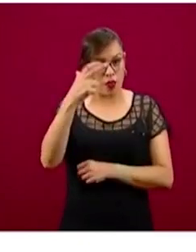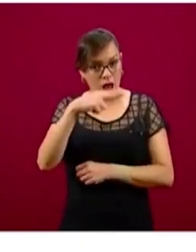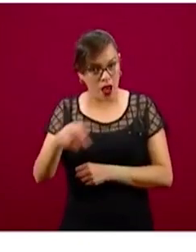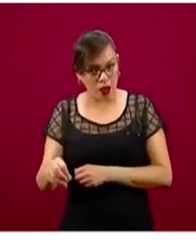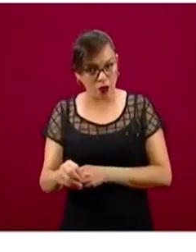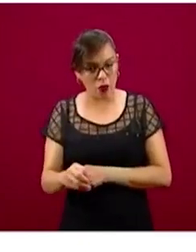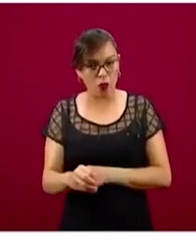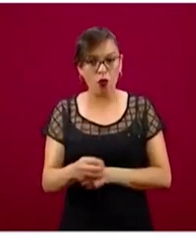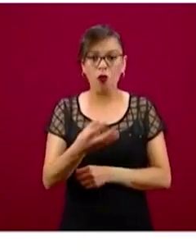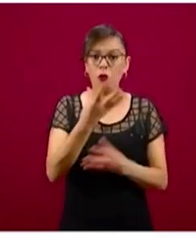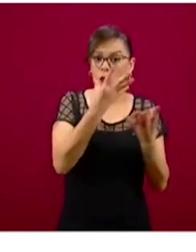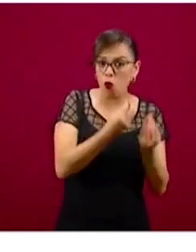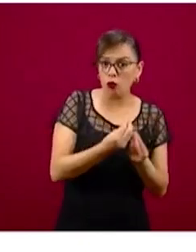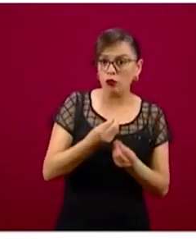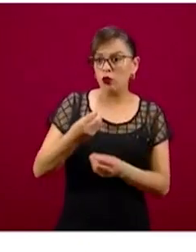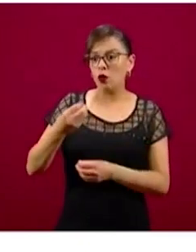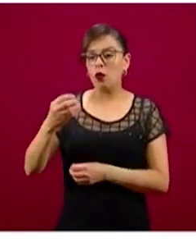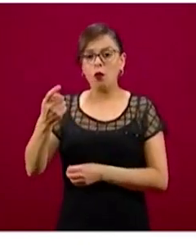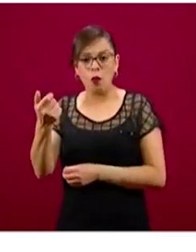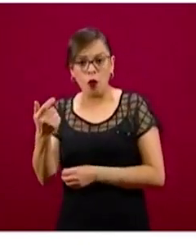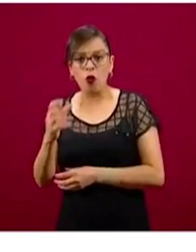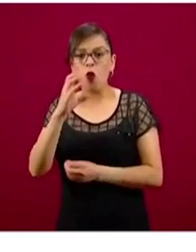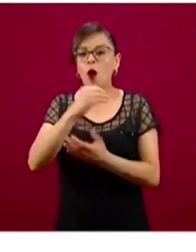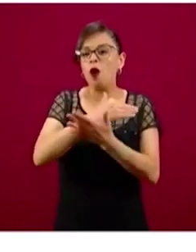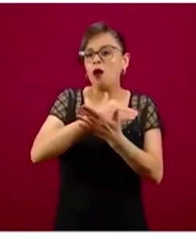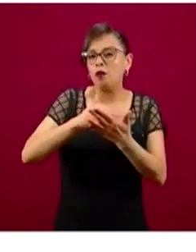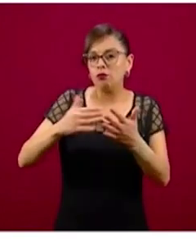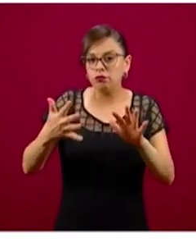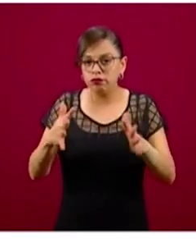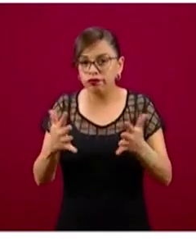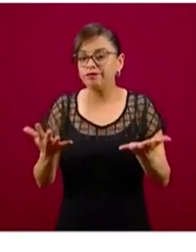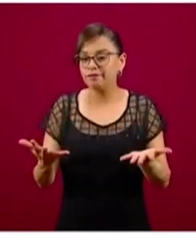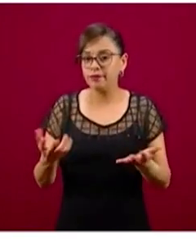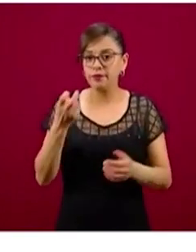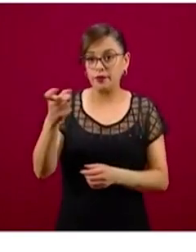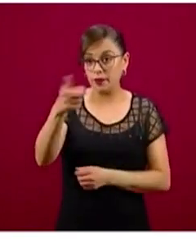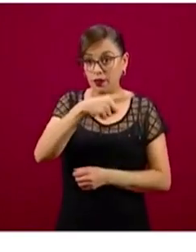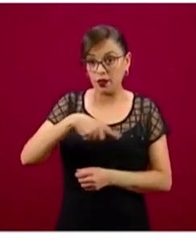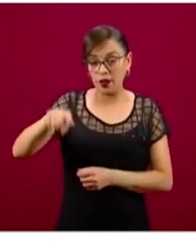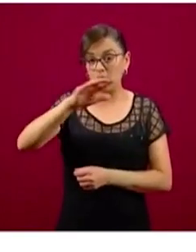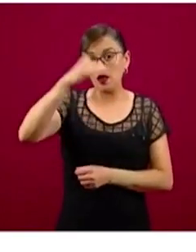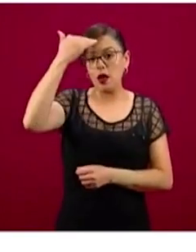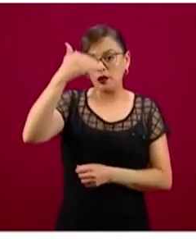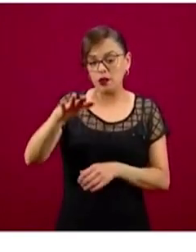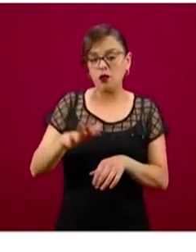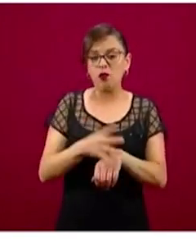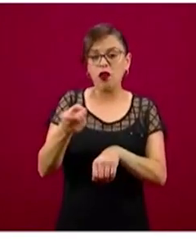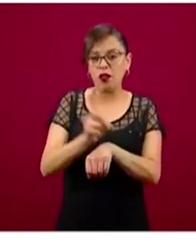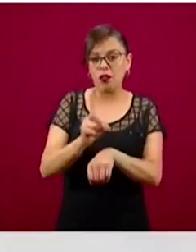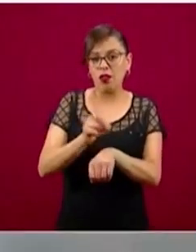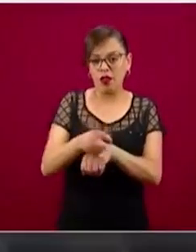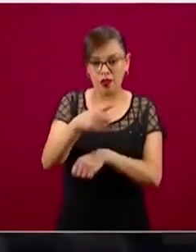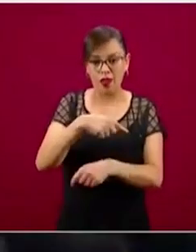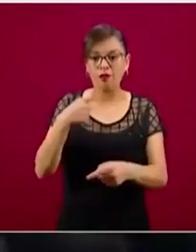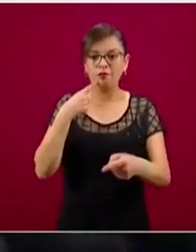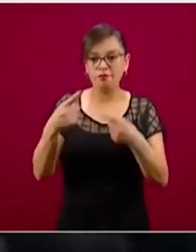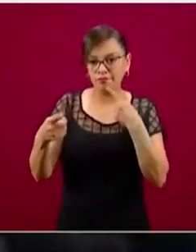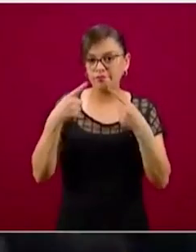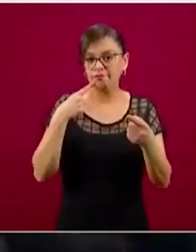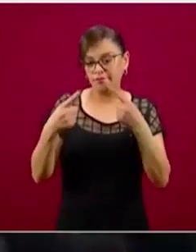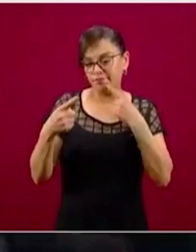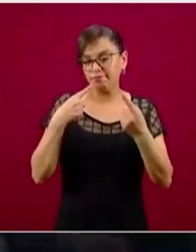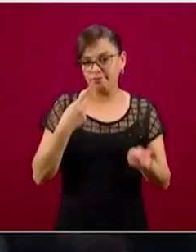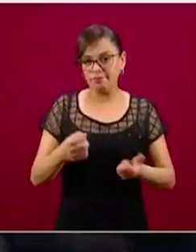afectando intermedio. Y los parámetros son los que conocemos, conocen ustedes aquí porque lo platicamos todos los días, la ocurrencia